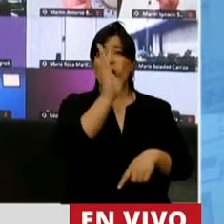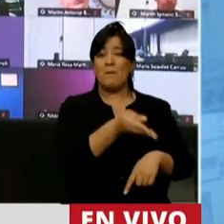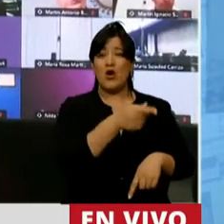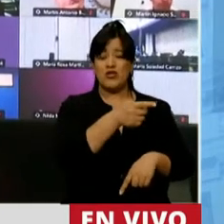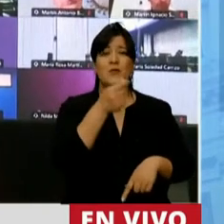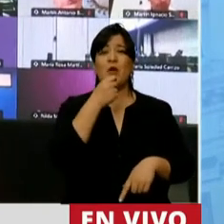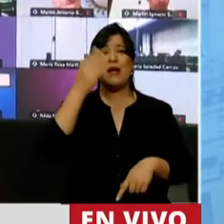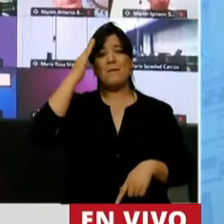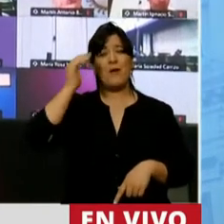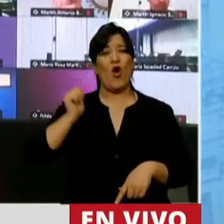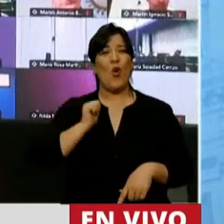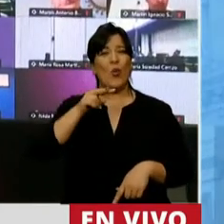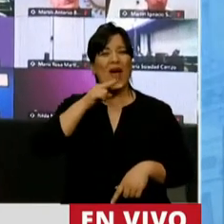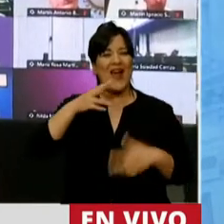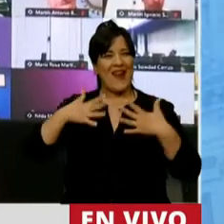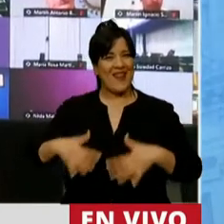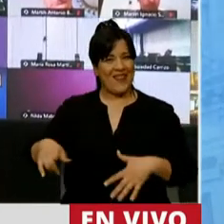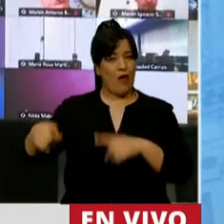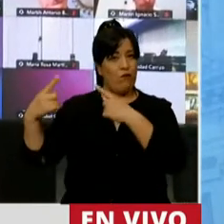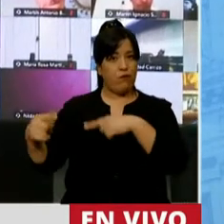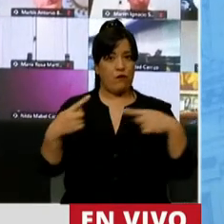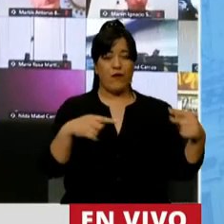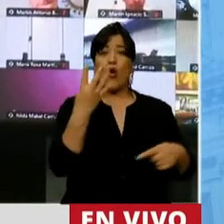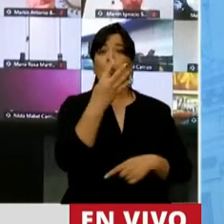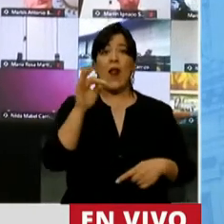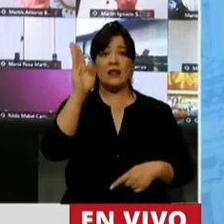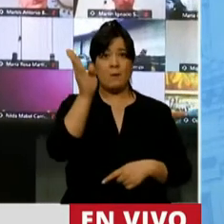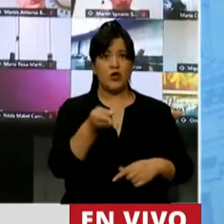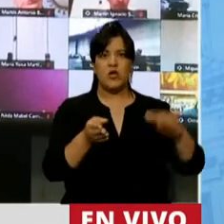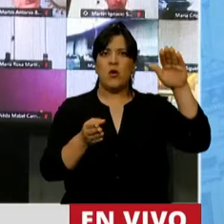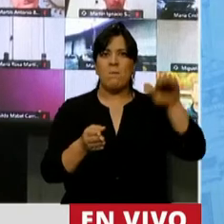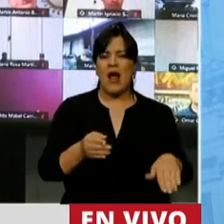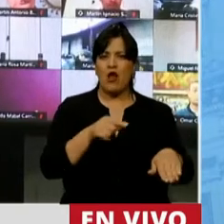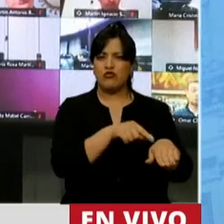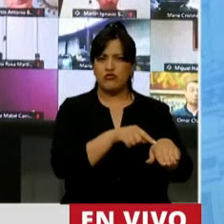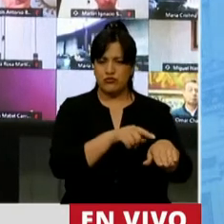Gendarmería Nacional, que sería una forma de comparación para tener en cuenta.